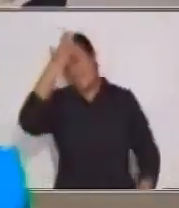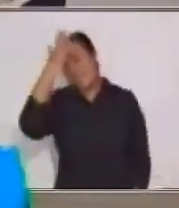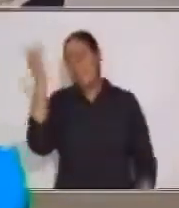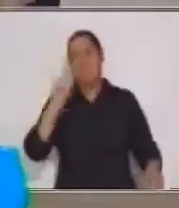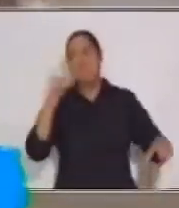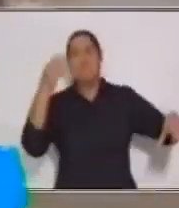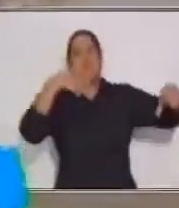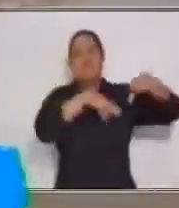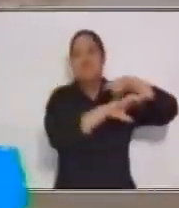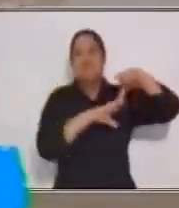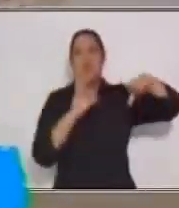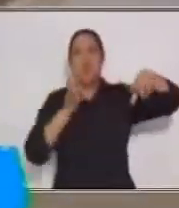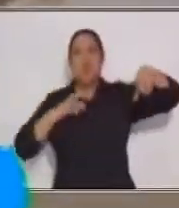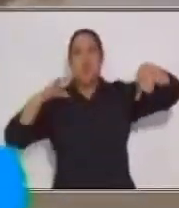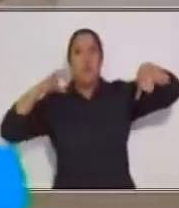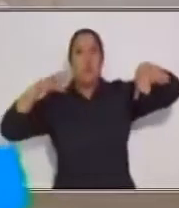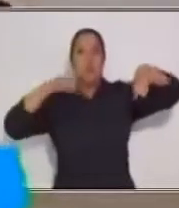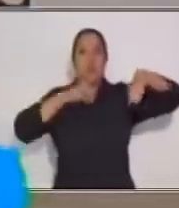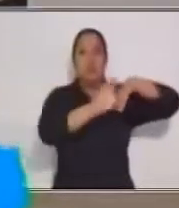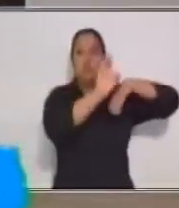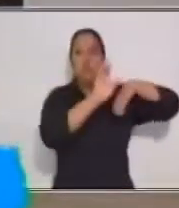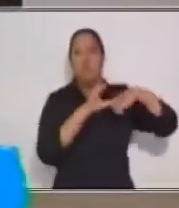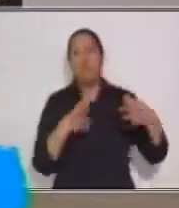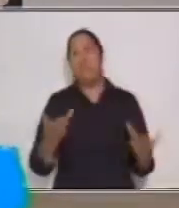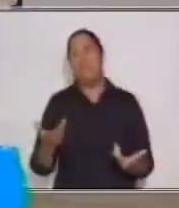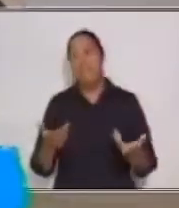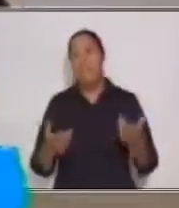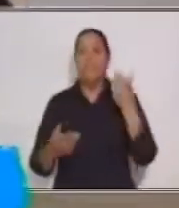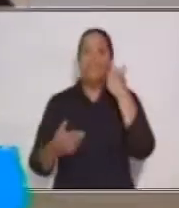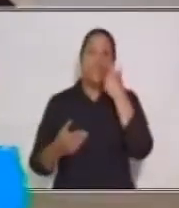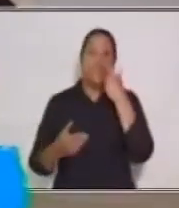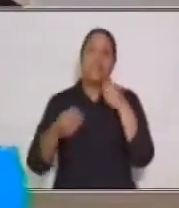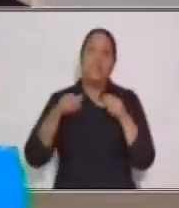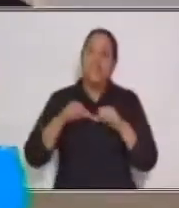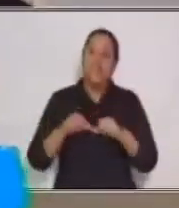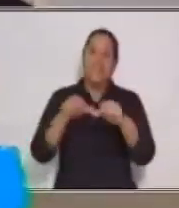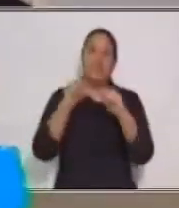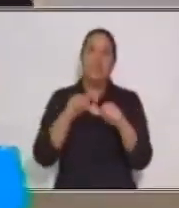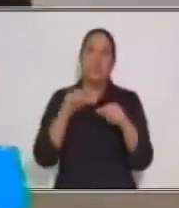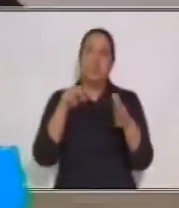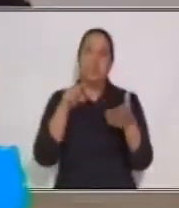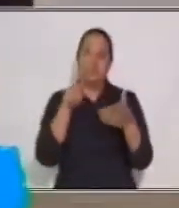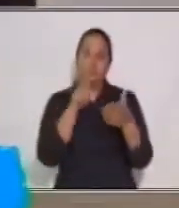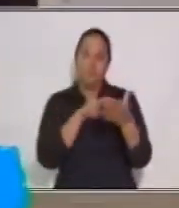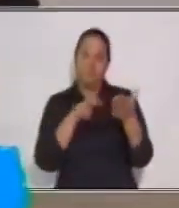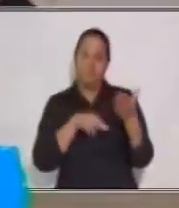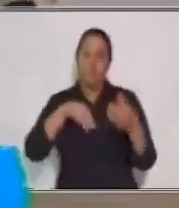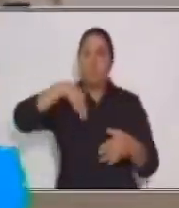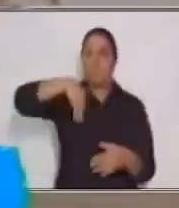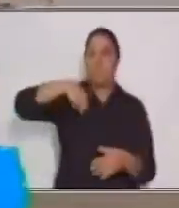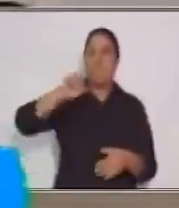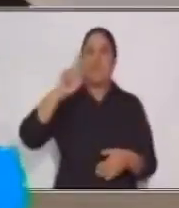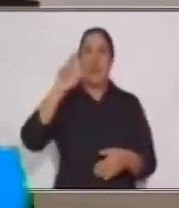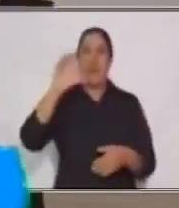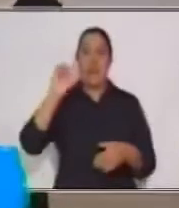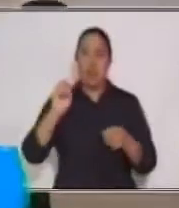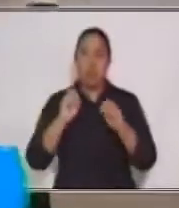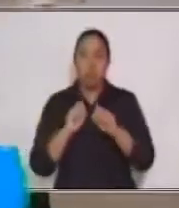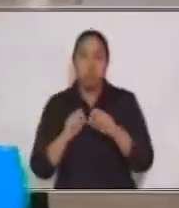sigamos leyendo. Marco, empezamos con mayúscula. Es el nombre de una persona. Muy bien.